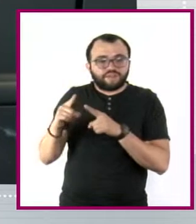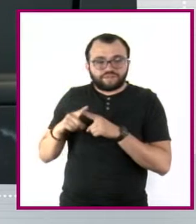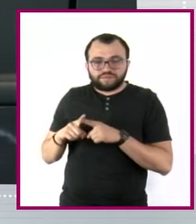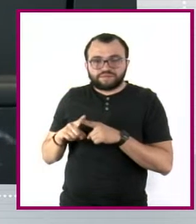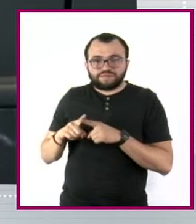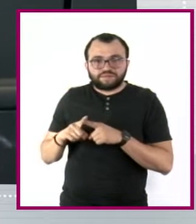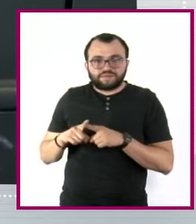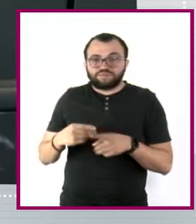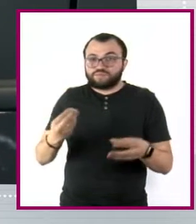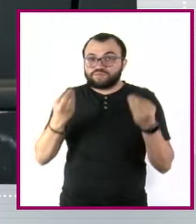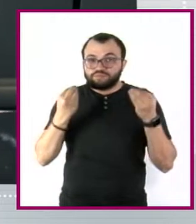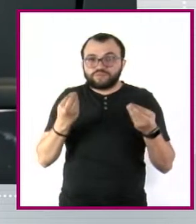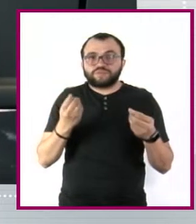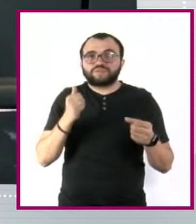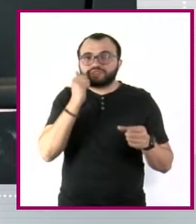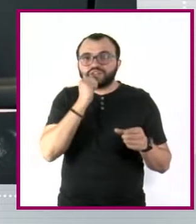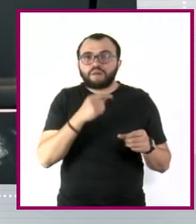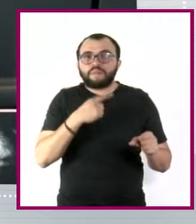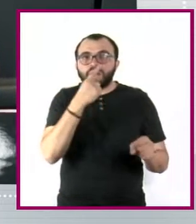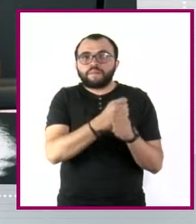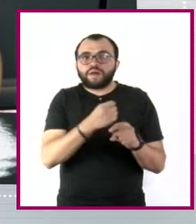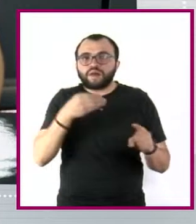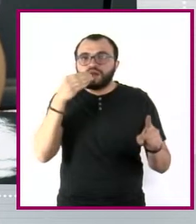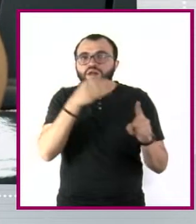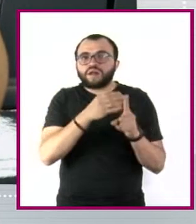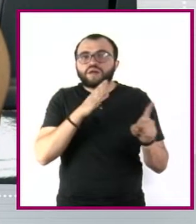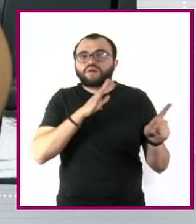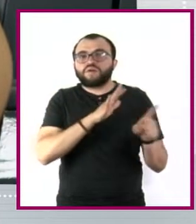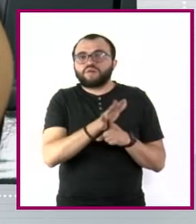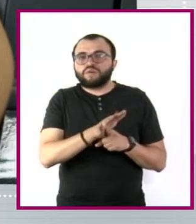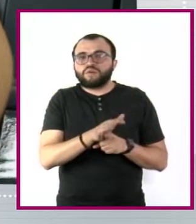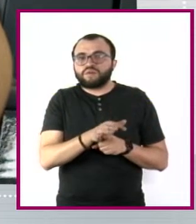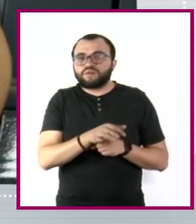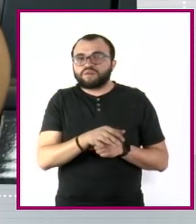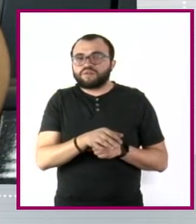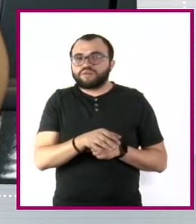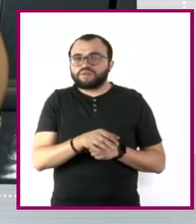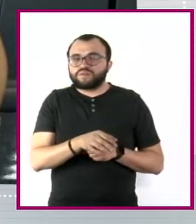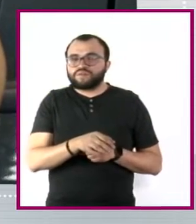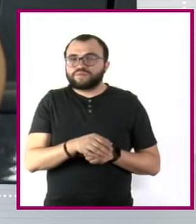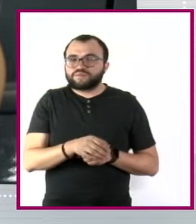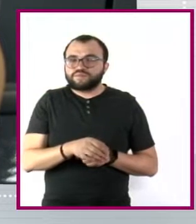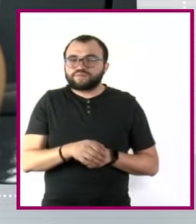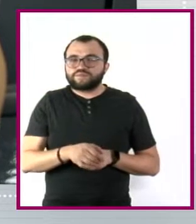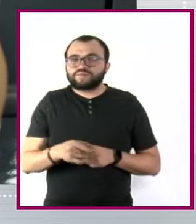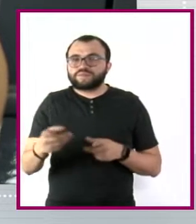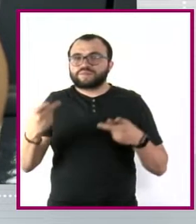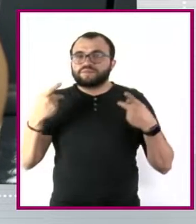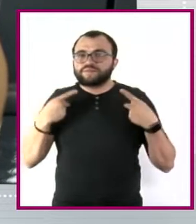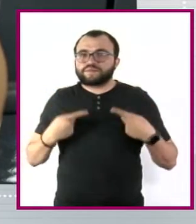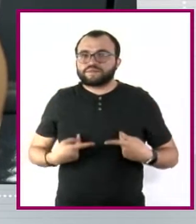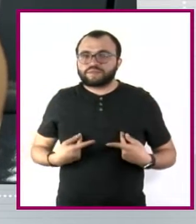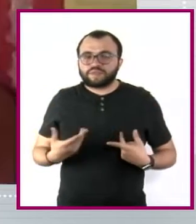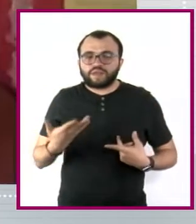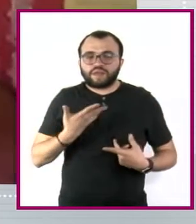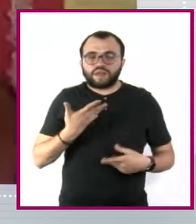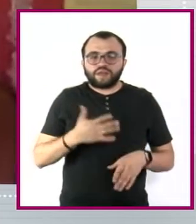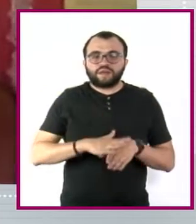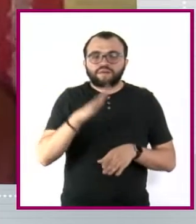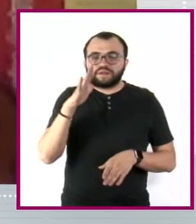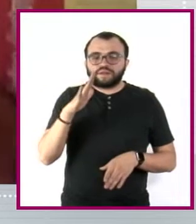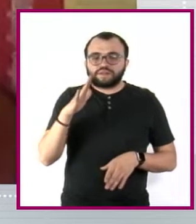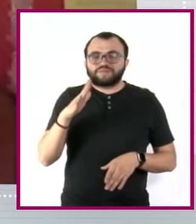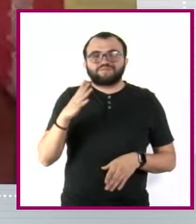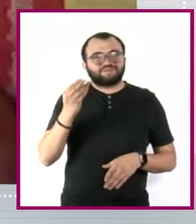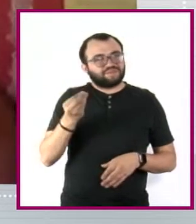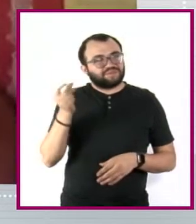ocasiones priorizamos la condición de las personas que tienen un poco más de privilegio. Ha